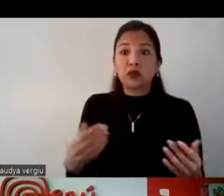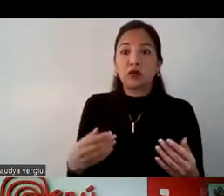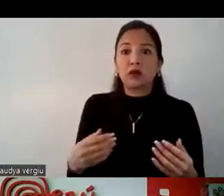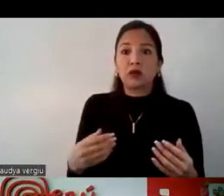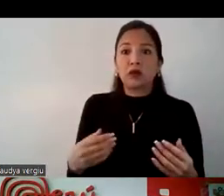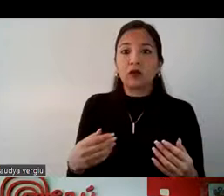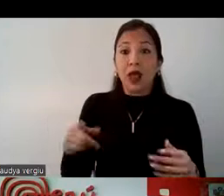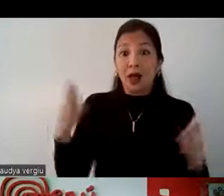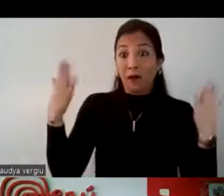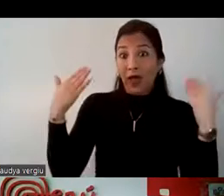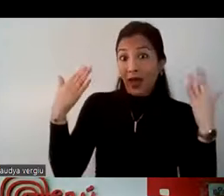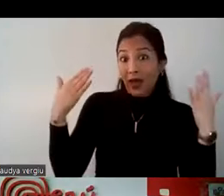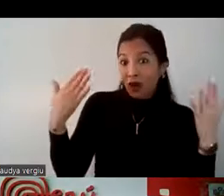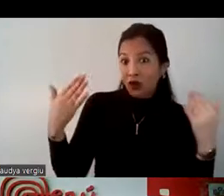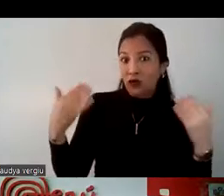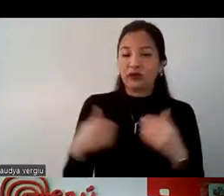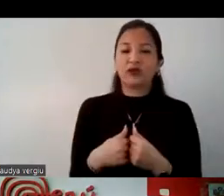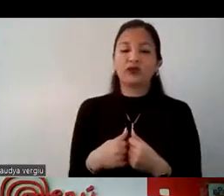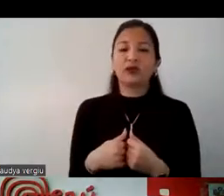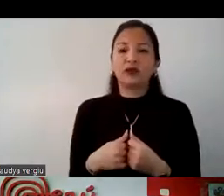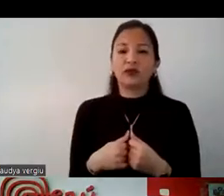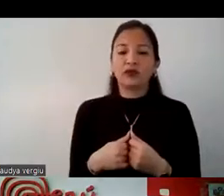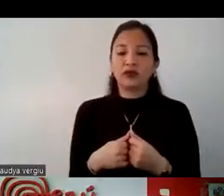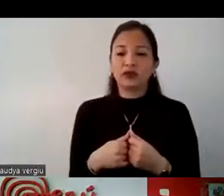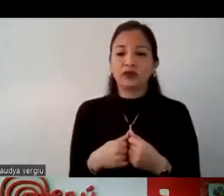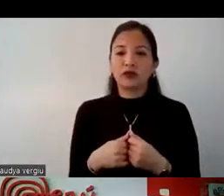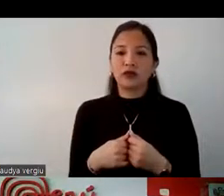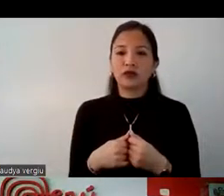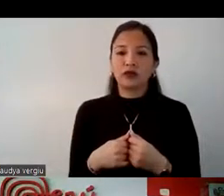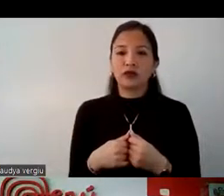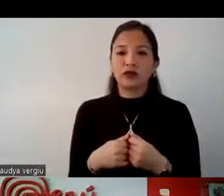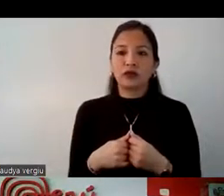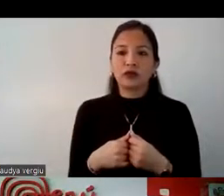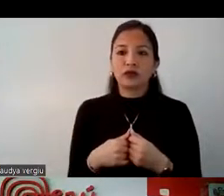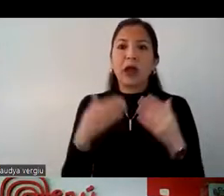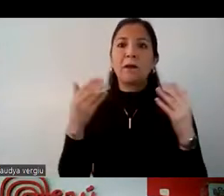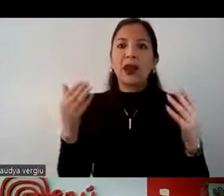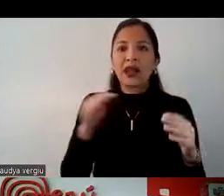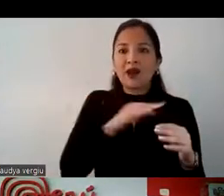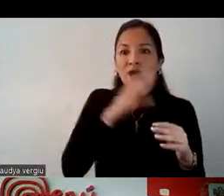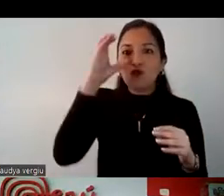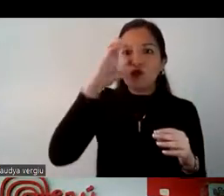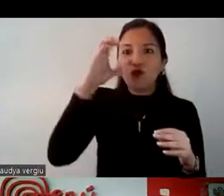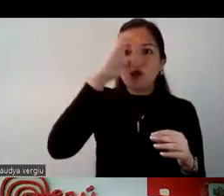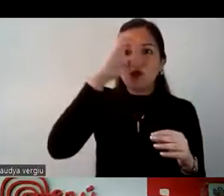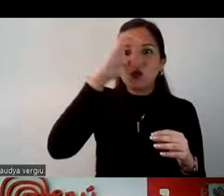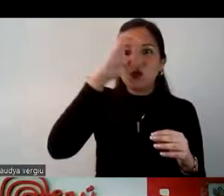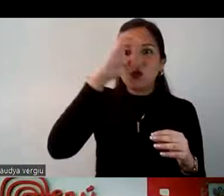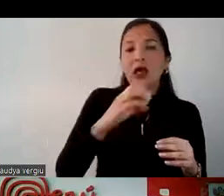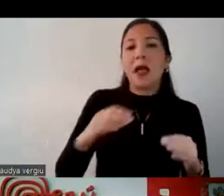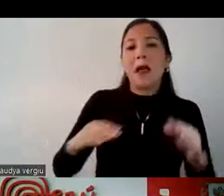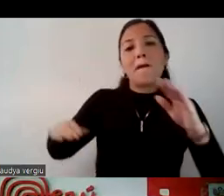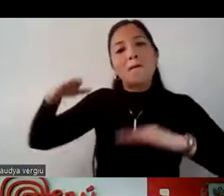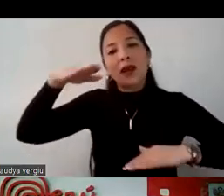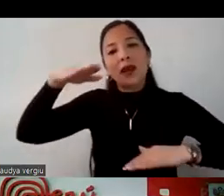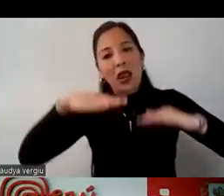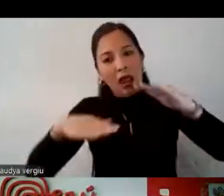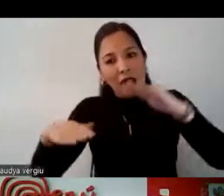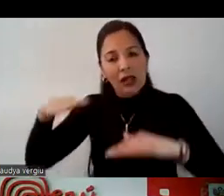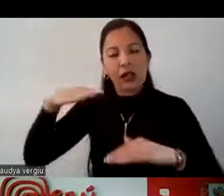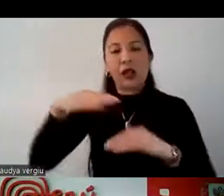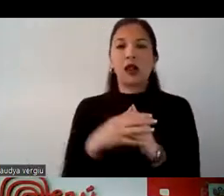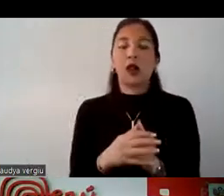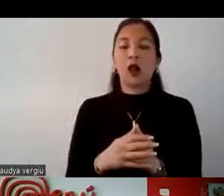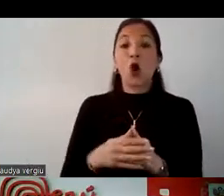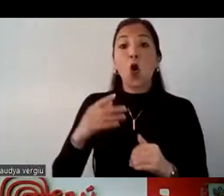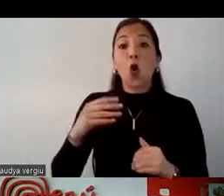es, es verano, porque estamos ya en la otra parte del hemisferio, para irse a las playas. Entre julio y agosto, la sierra, por ejemplo,